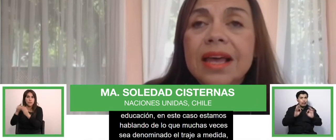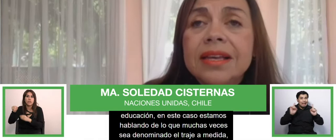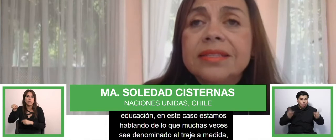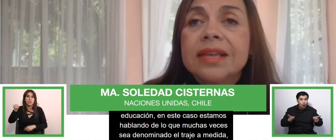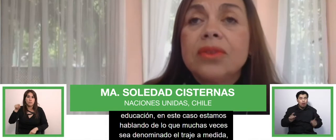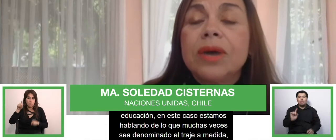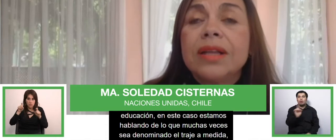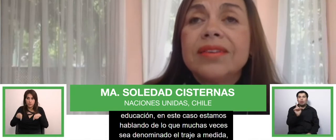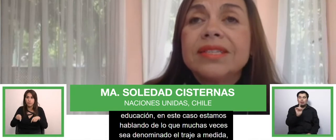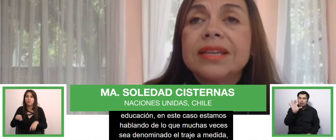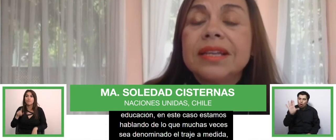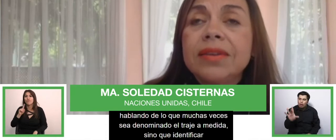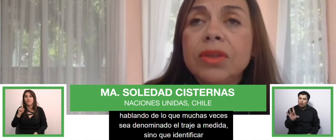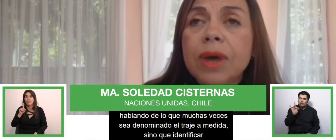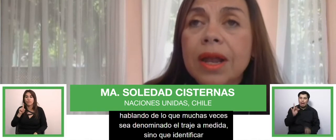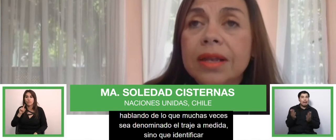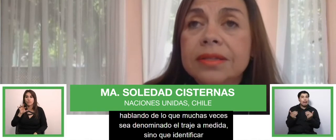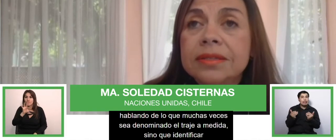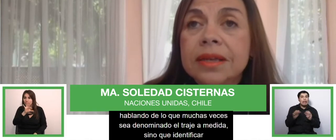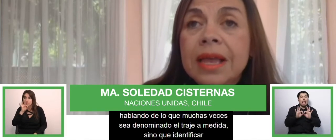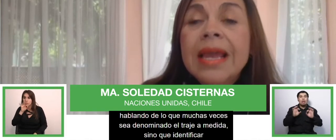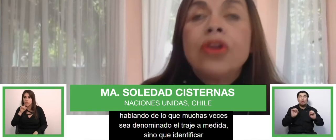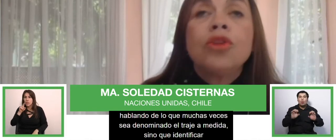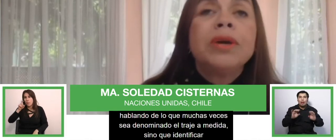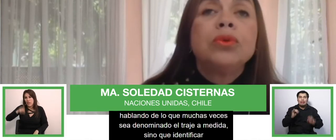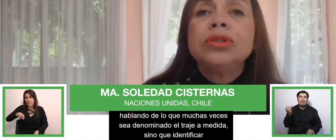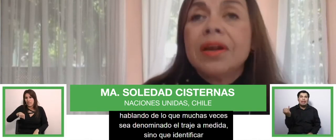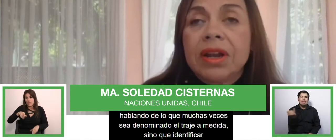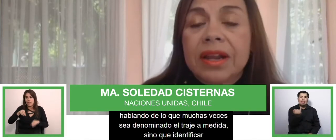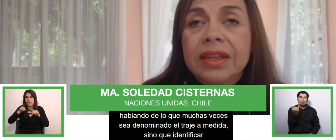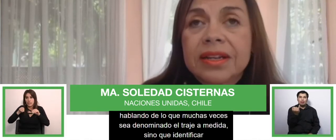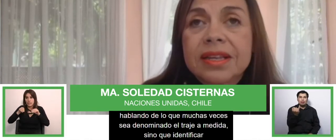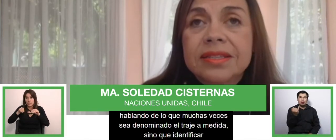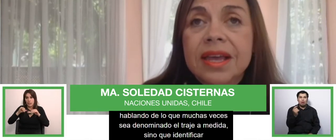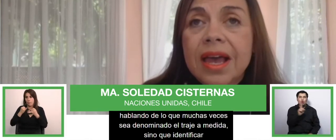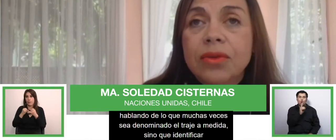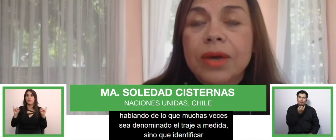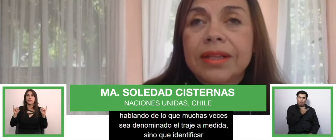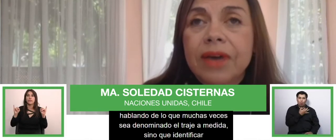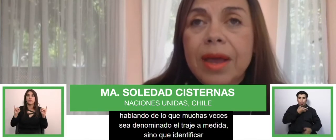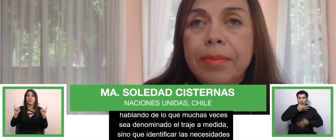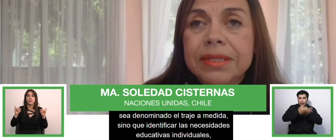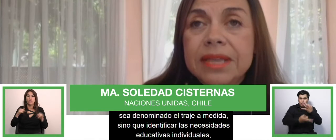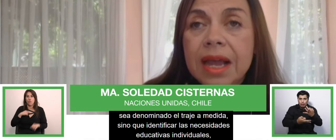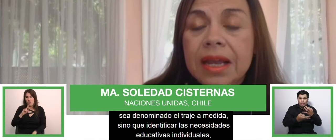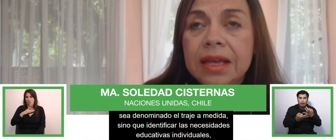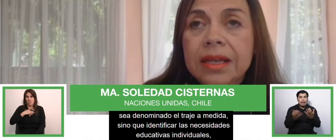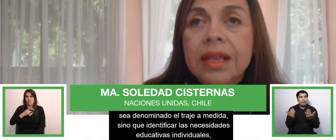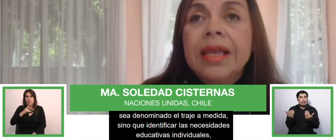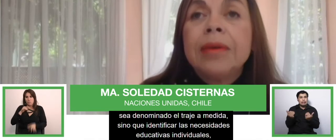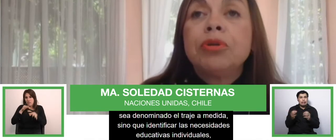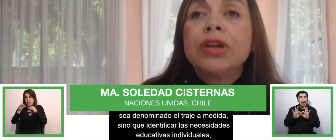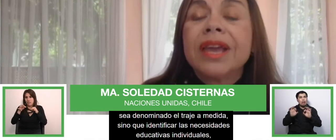necesidades educativas individuales. No me gusta hablar de necesidades educativas especiales. ¿Y por qué?